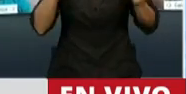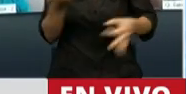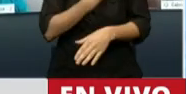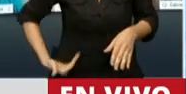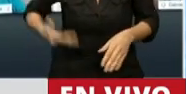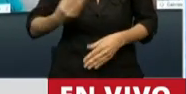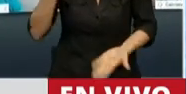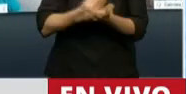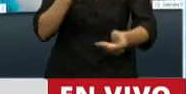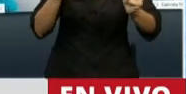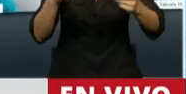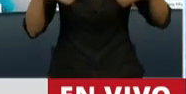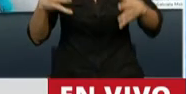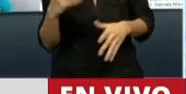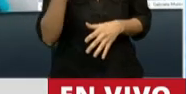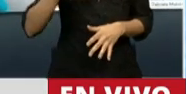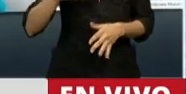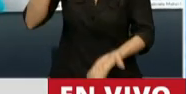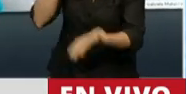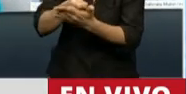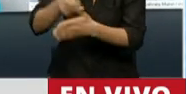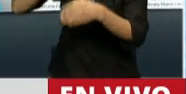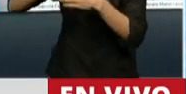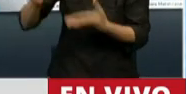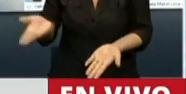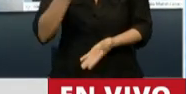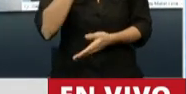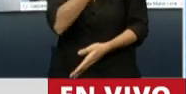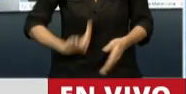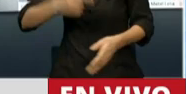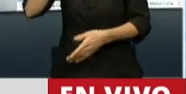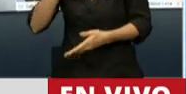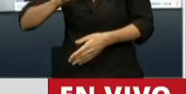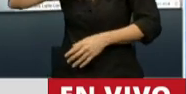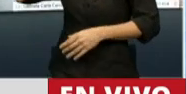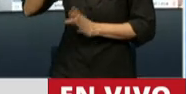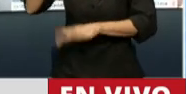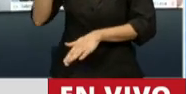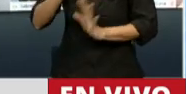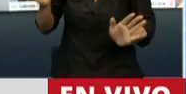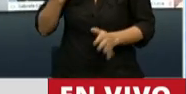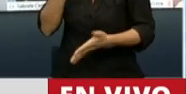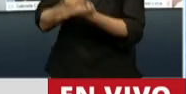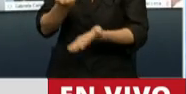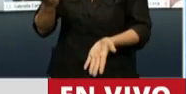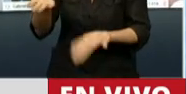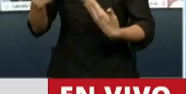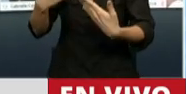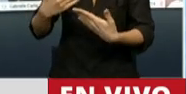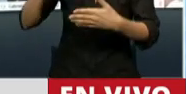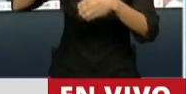que es impagable. La diferencia es que si hubiera ganado Macri hubiera renegociado la deuda bajo los términos de los acreedores